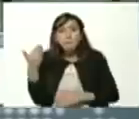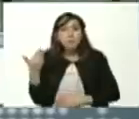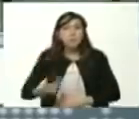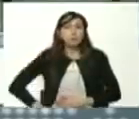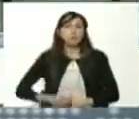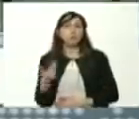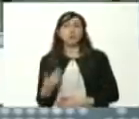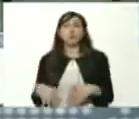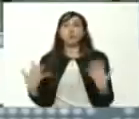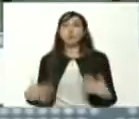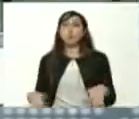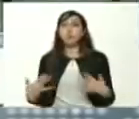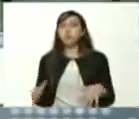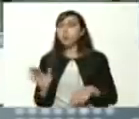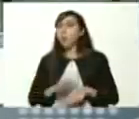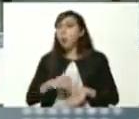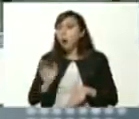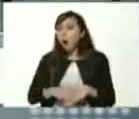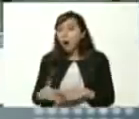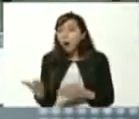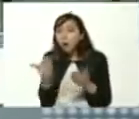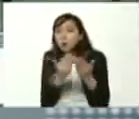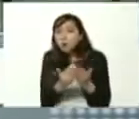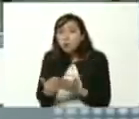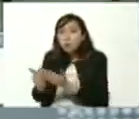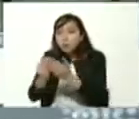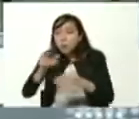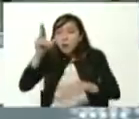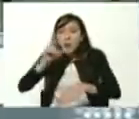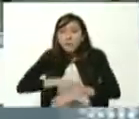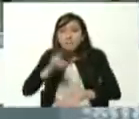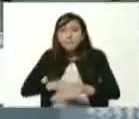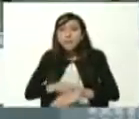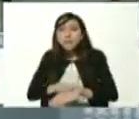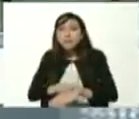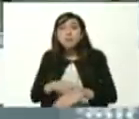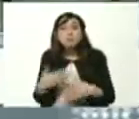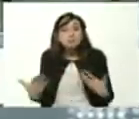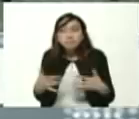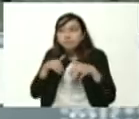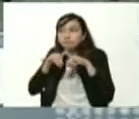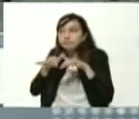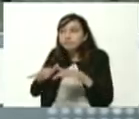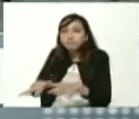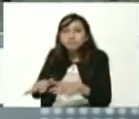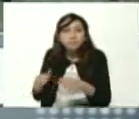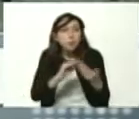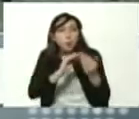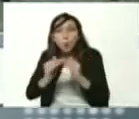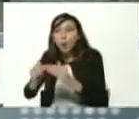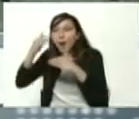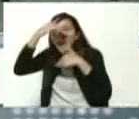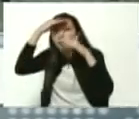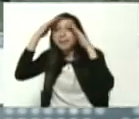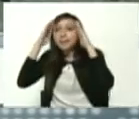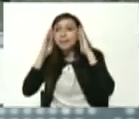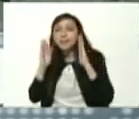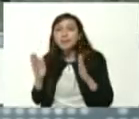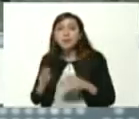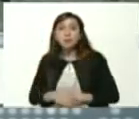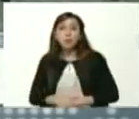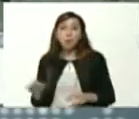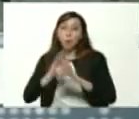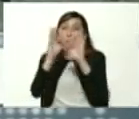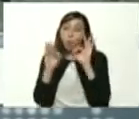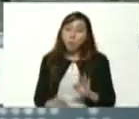importancia porque son los estudiantes de medicina quienes están en brigadas recorriendo la comunidad es el método venezolano